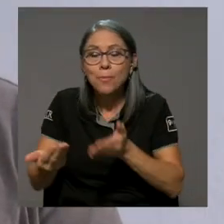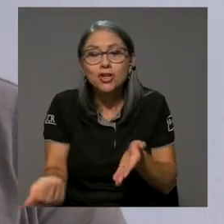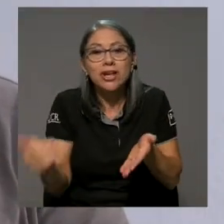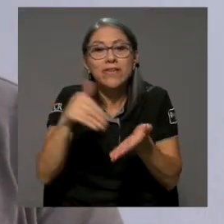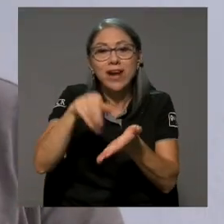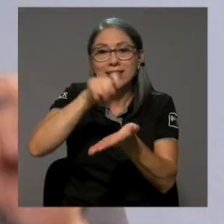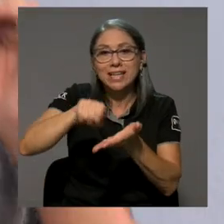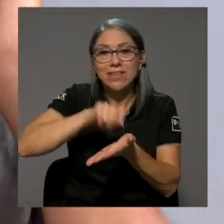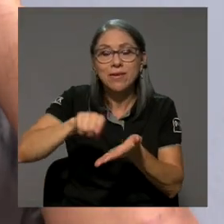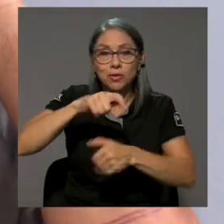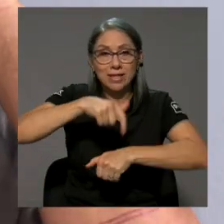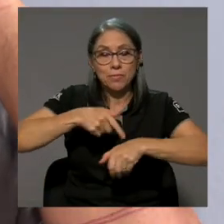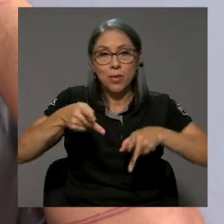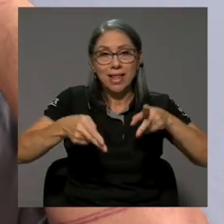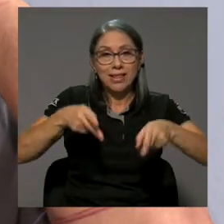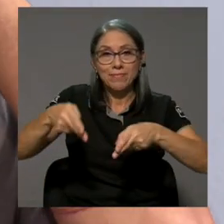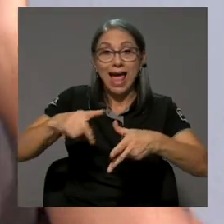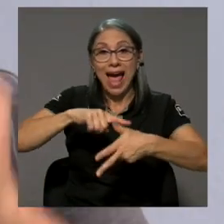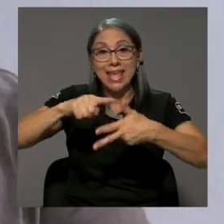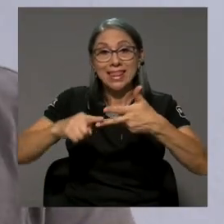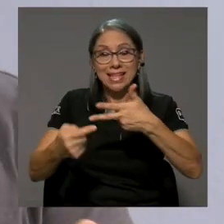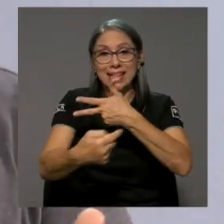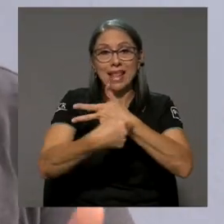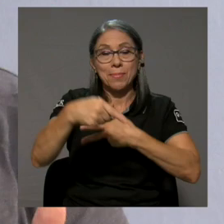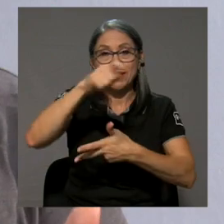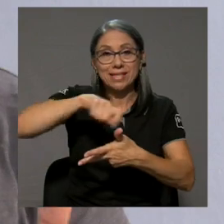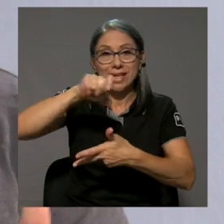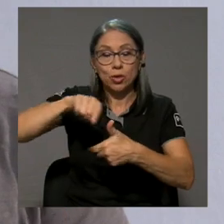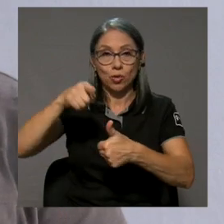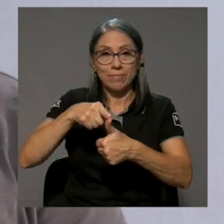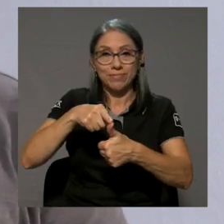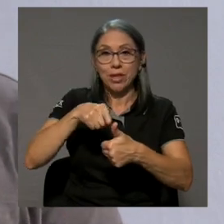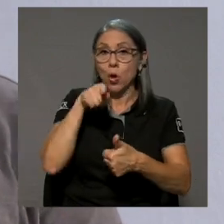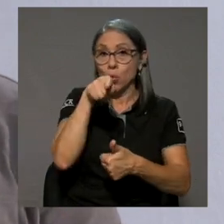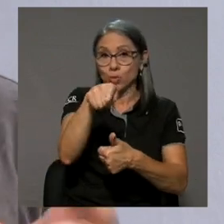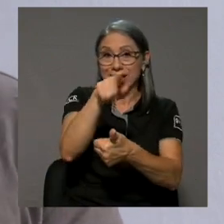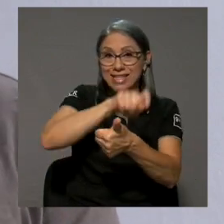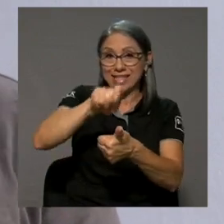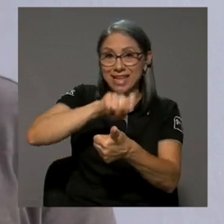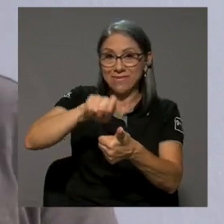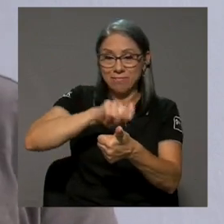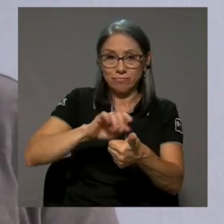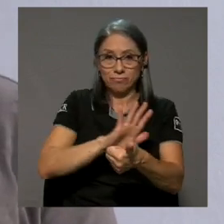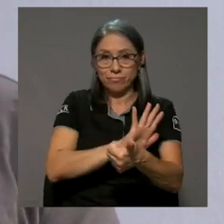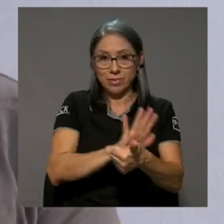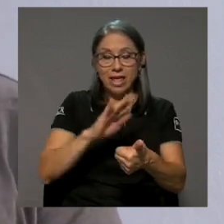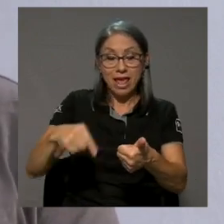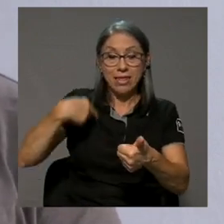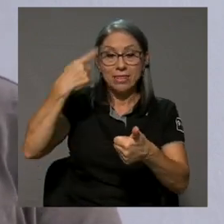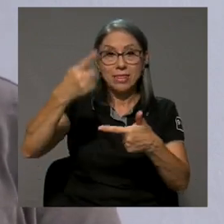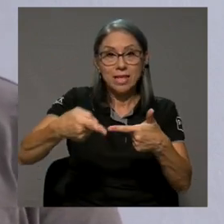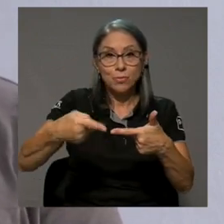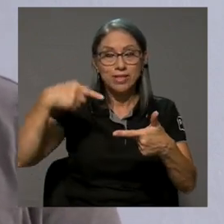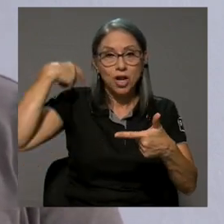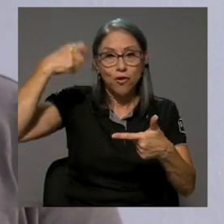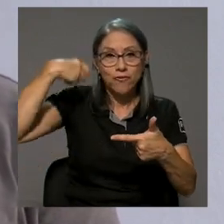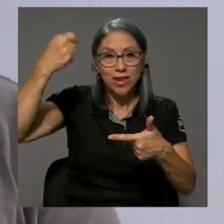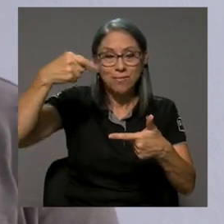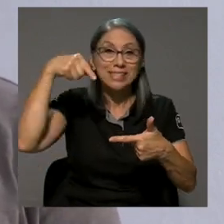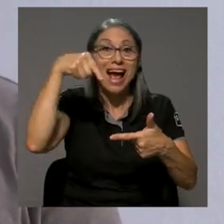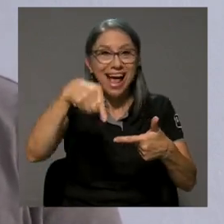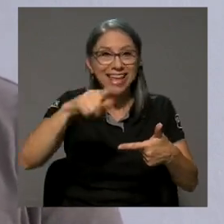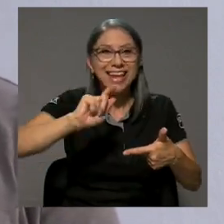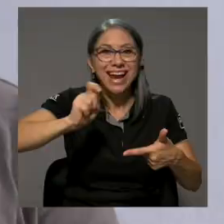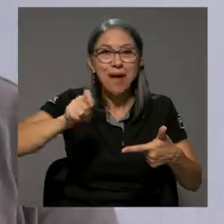y reescribimos en la edición. Tú tienes tres etapas de escritura, tú escribes tu guión en papel, luego lo